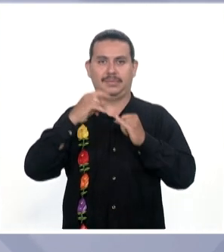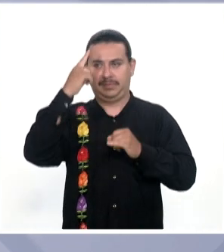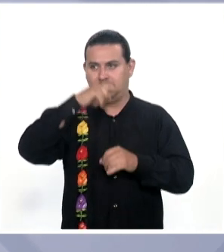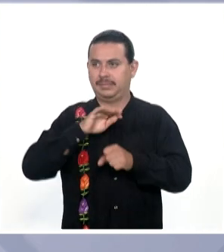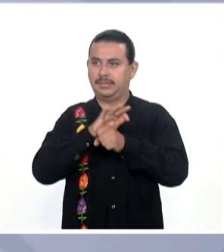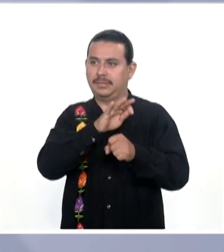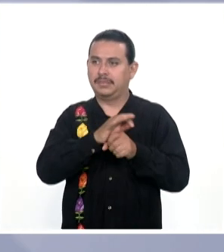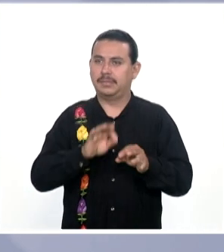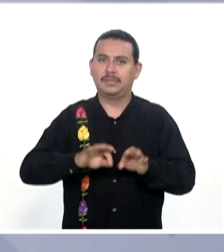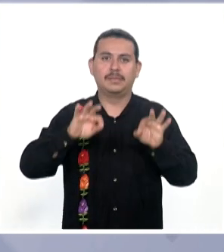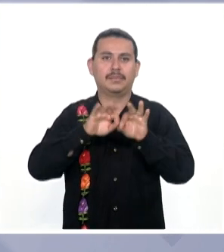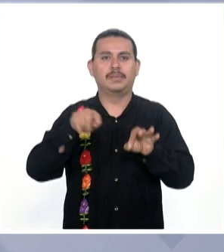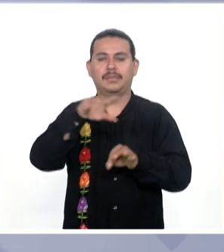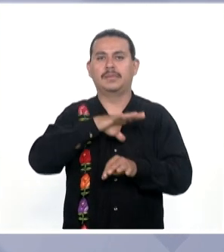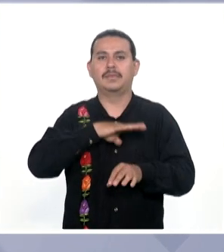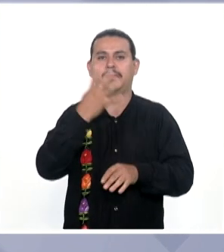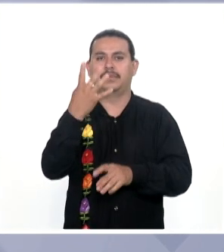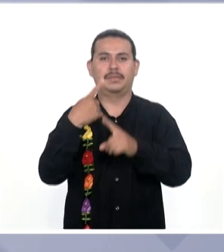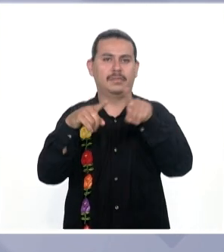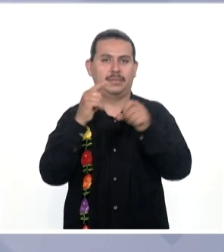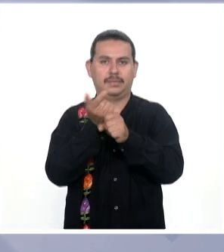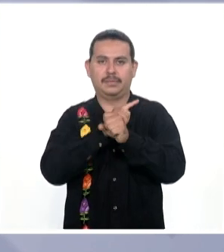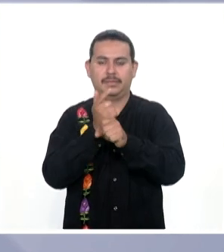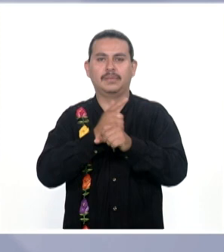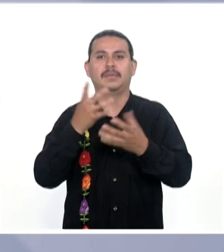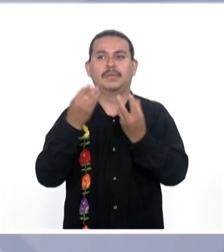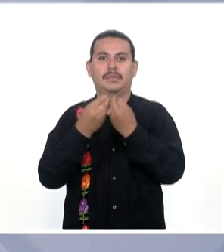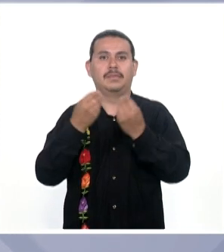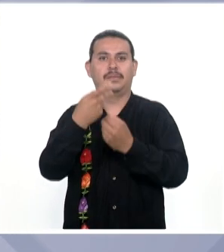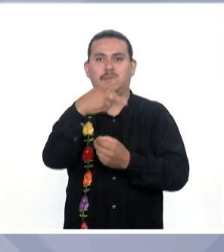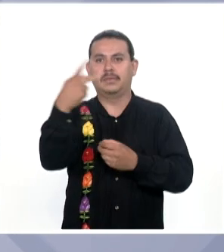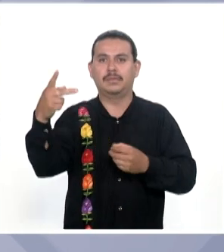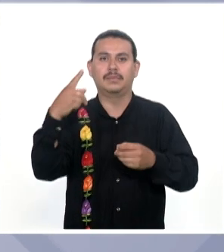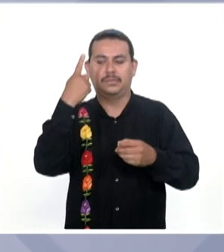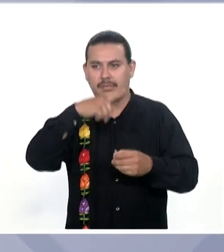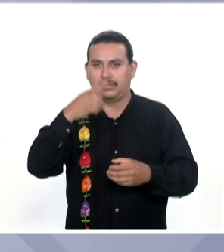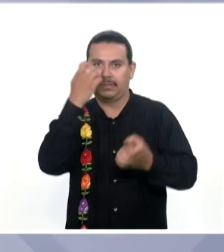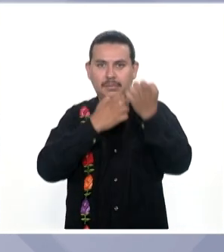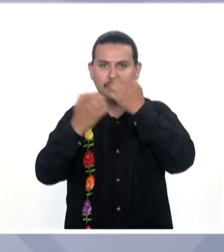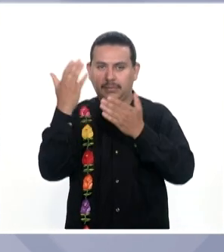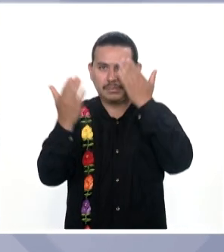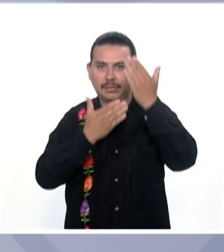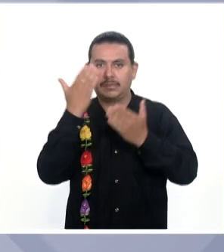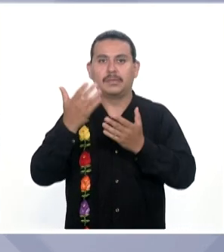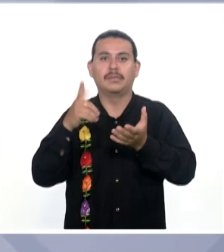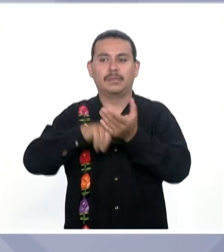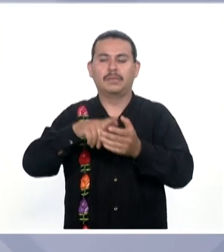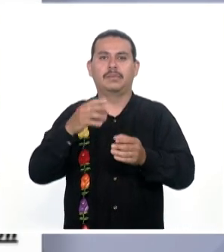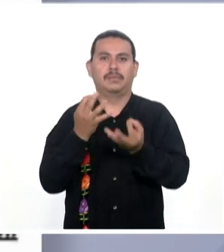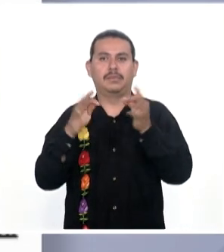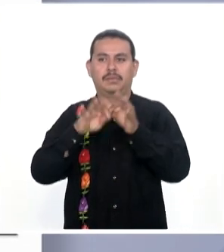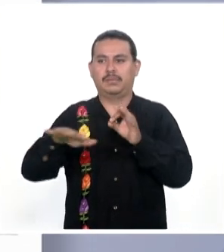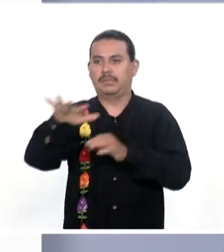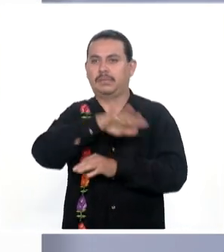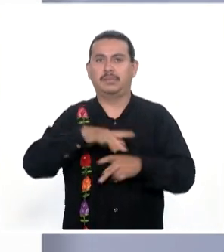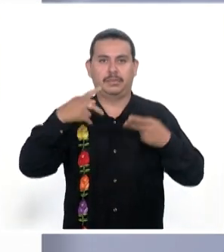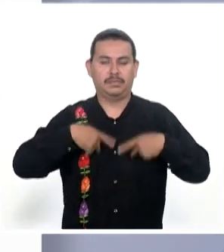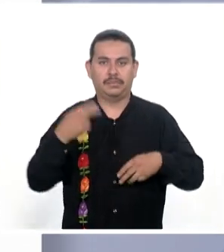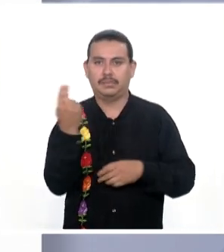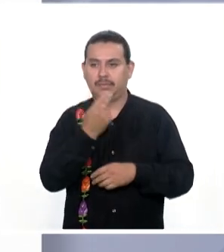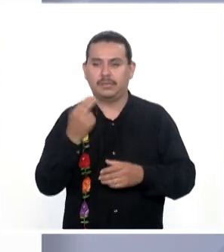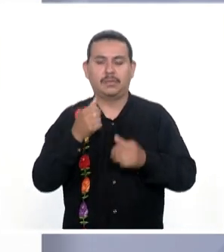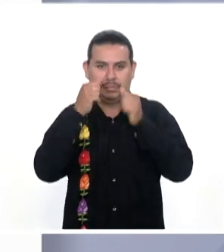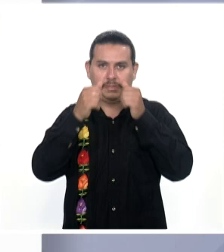instituto Destacó que ofertan Cuatro carreras Acorde a las necesidades Del entorno Y a las exigencias Que se tienen En el